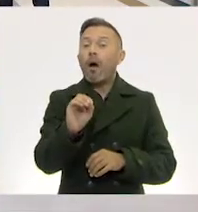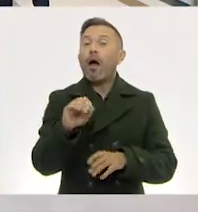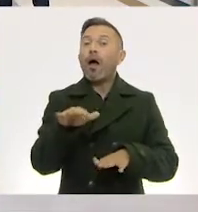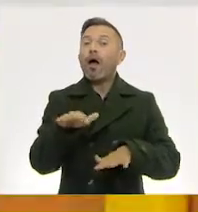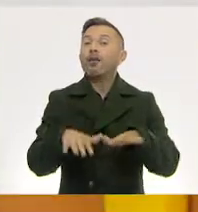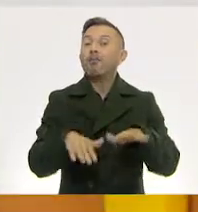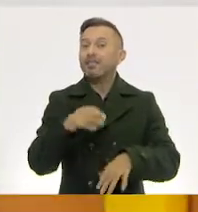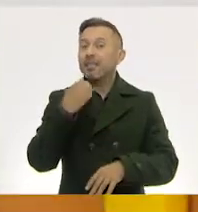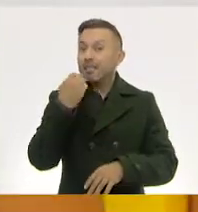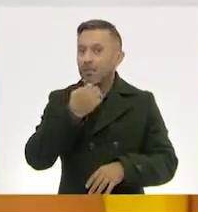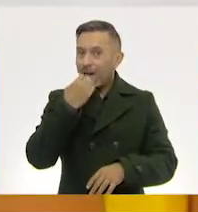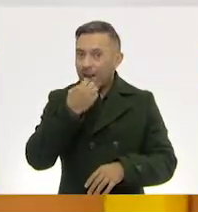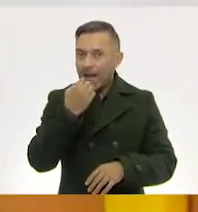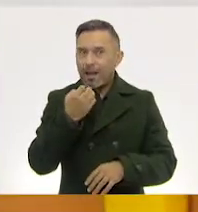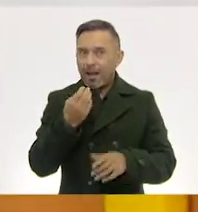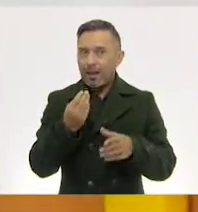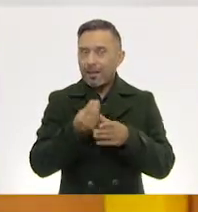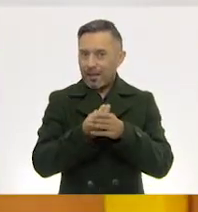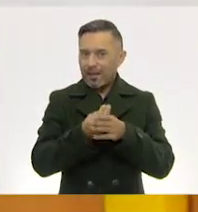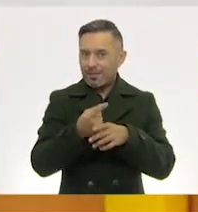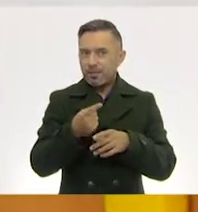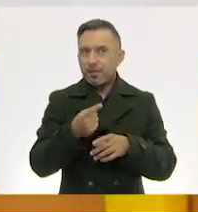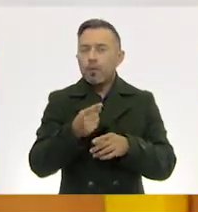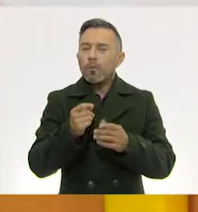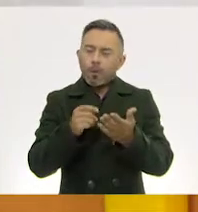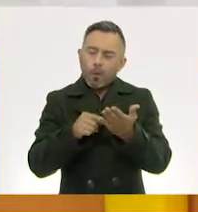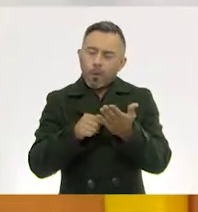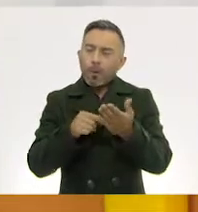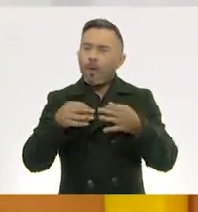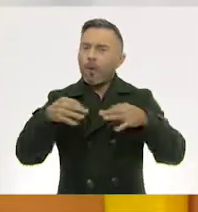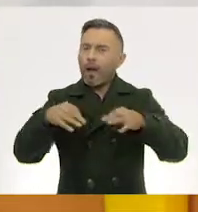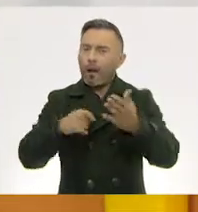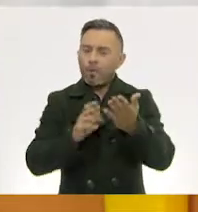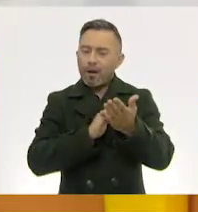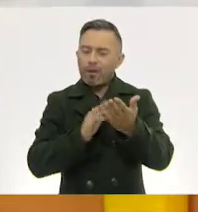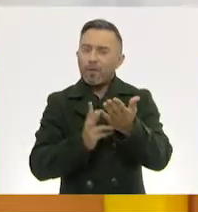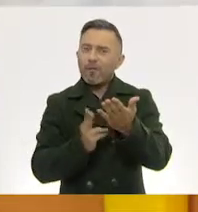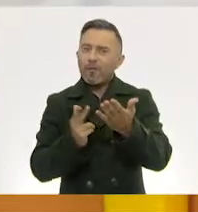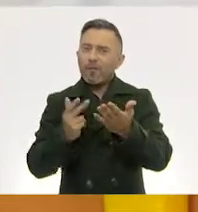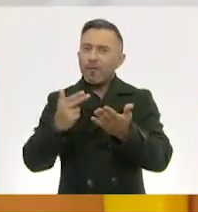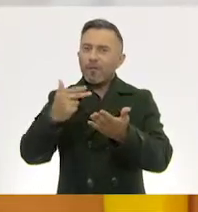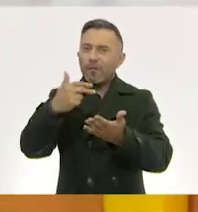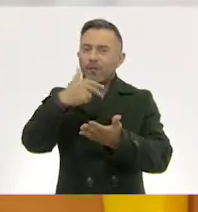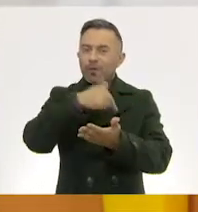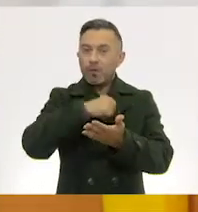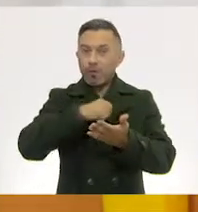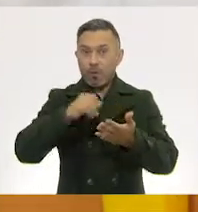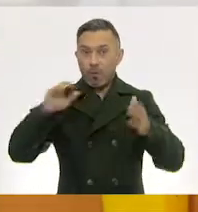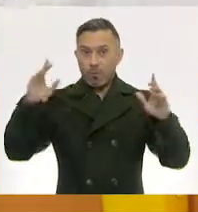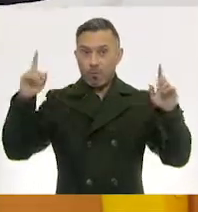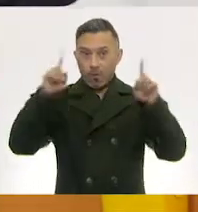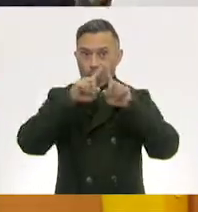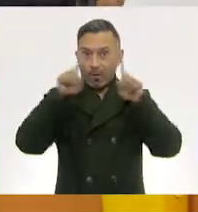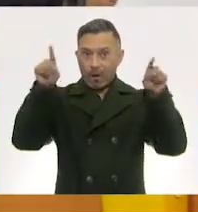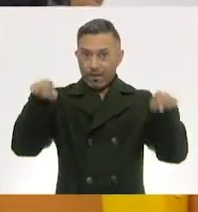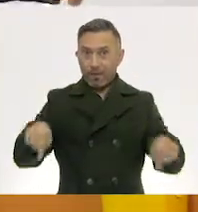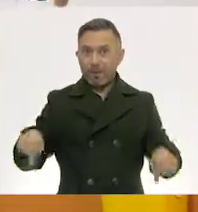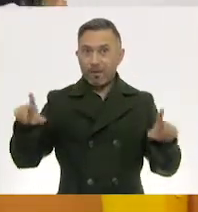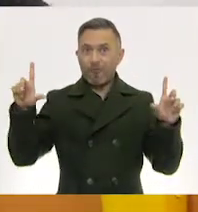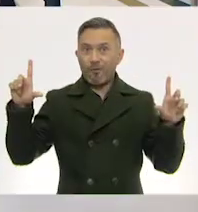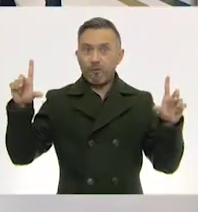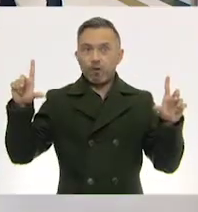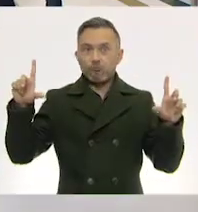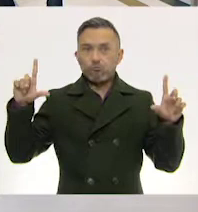de la escuela, hacen un círculo con una hoja. Ajá. Yo creo que la hoja, en lugar de estar como cuadrada, se va haciendo redonda.